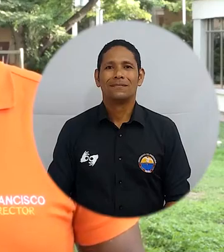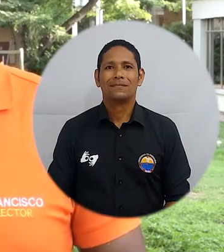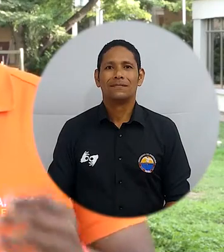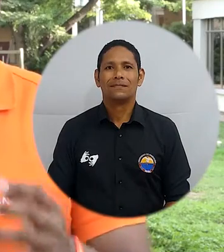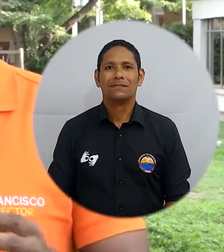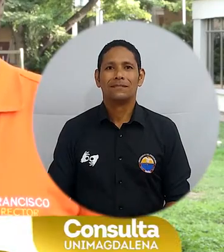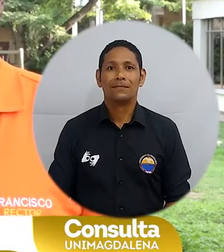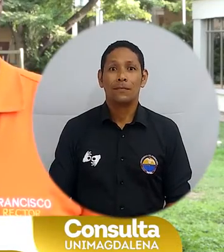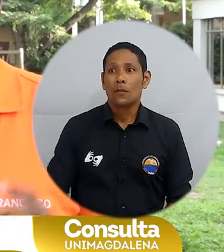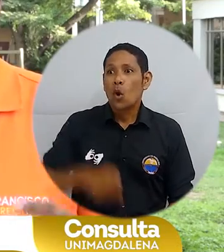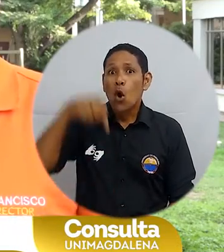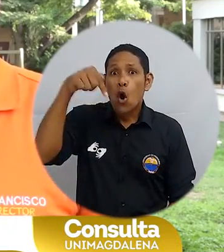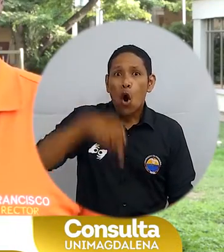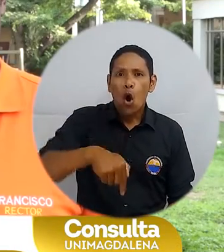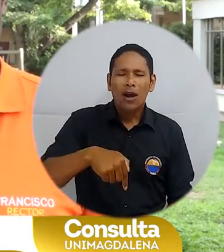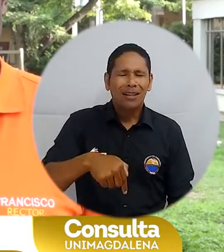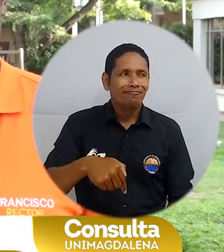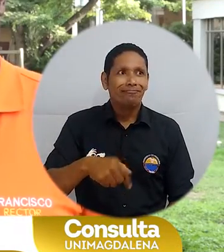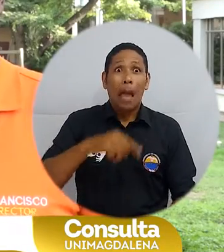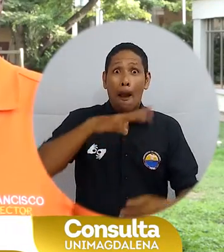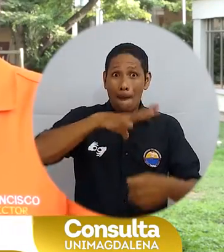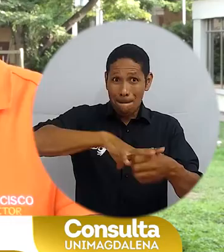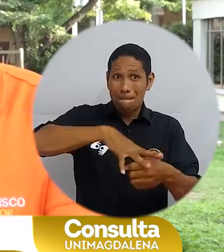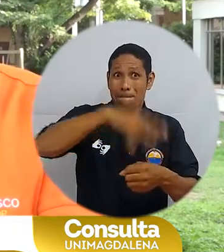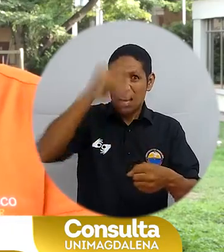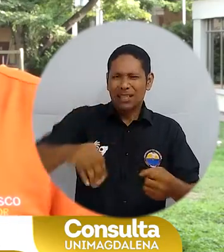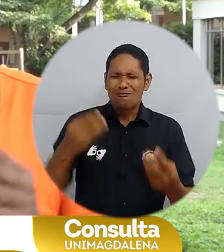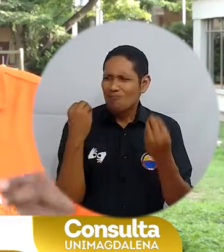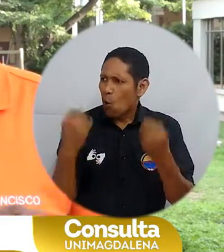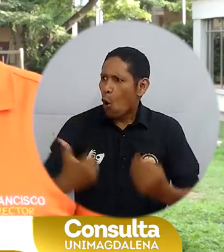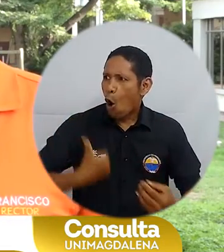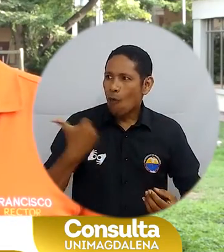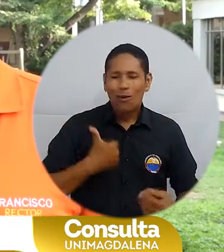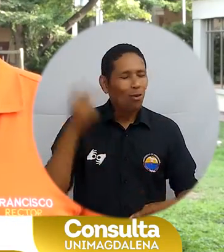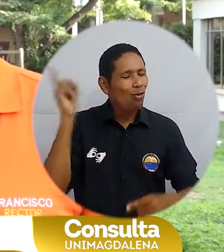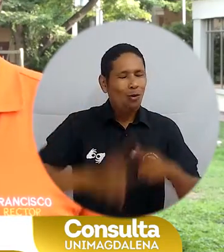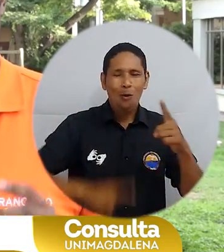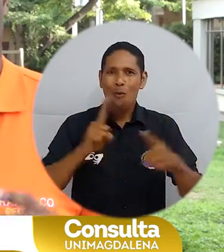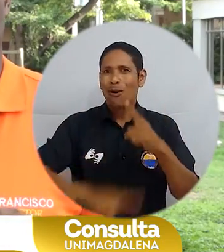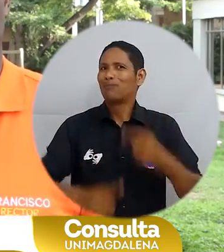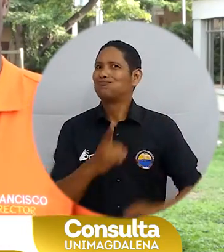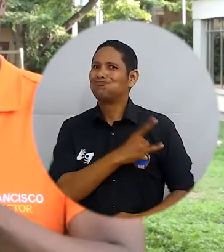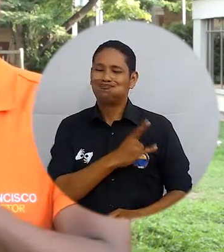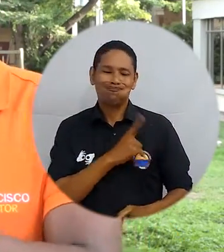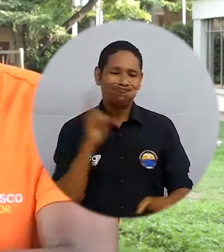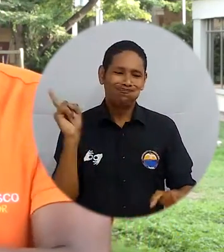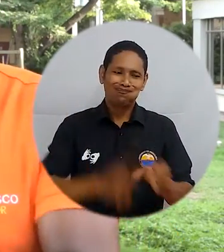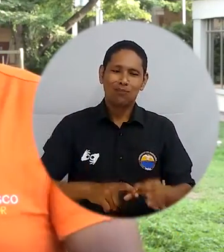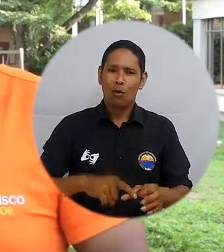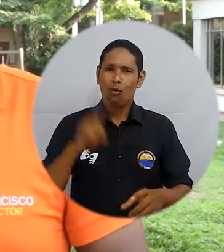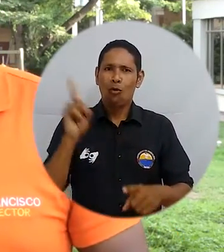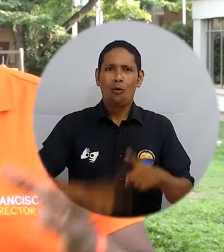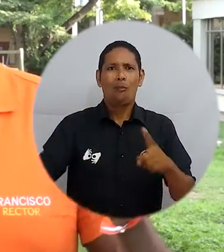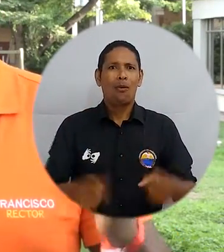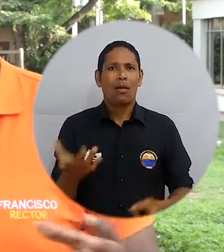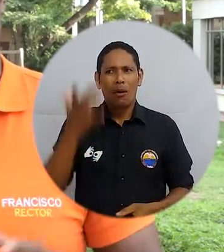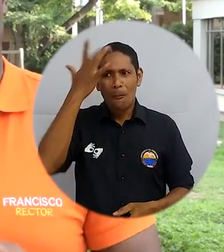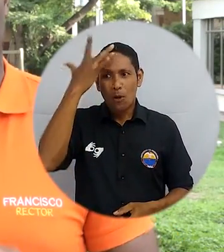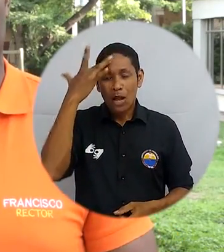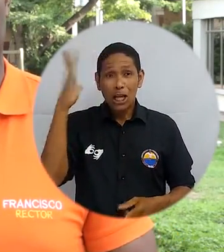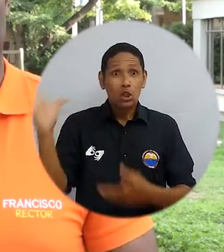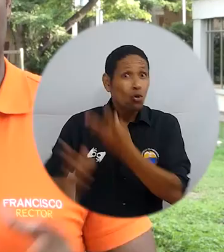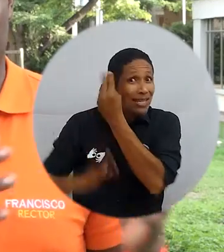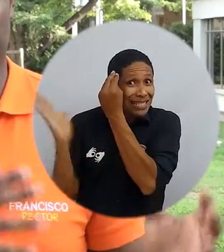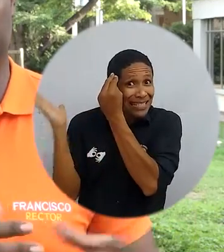Hoy, muchos jóvenes en el Magdalena no acceden a la universidad a causa de los bajos puntajes en las